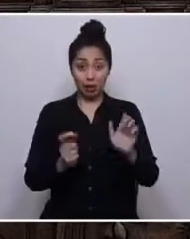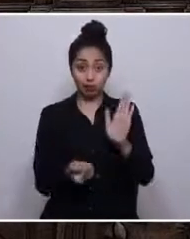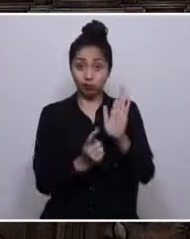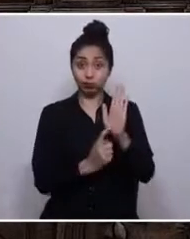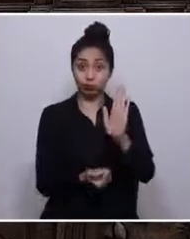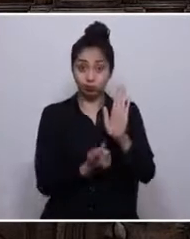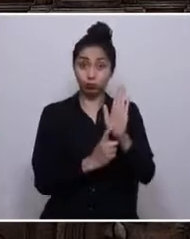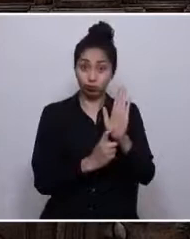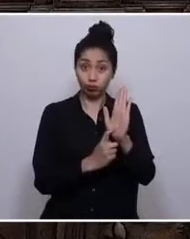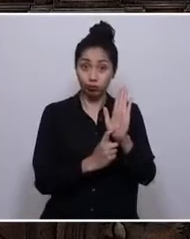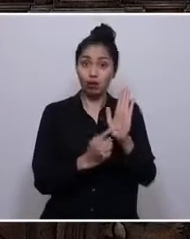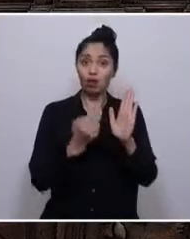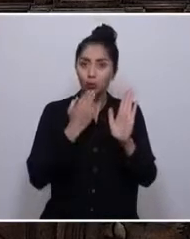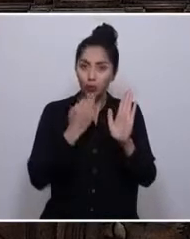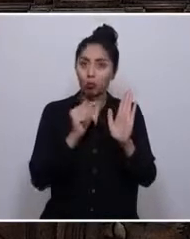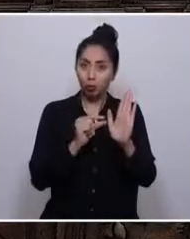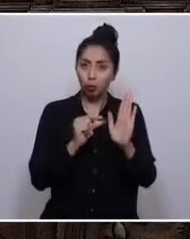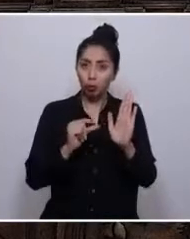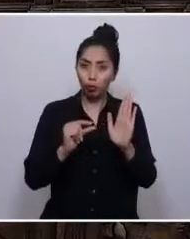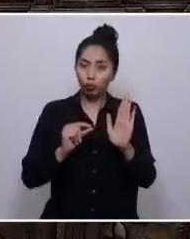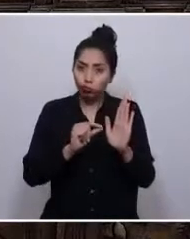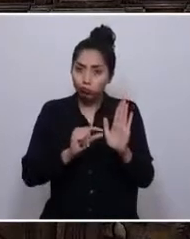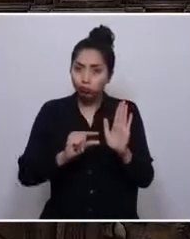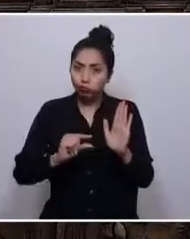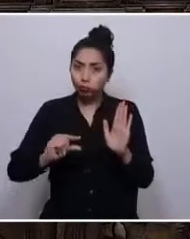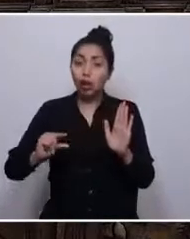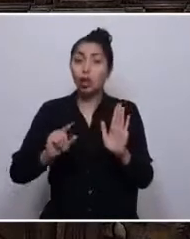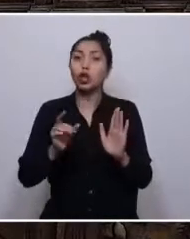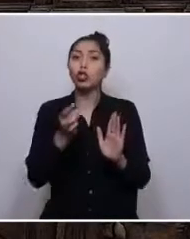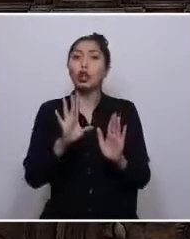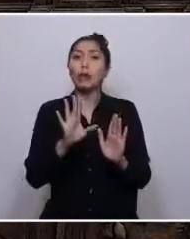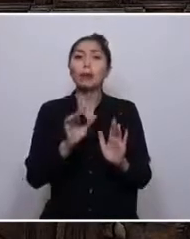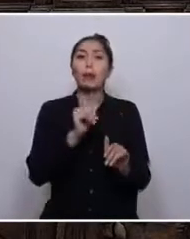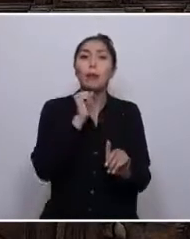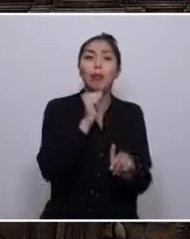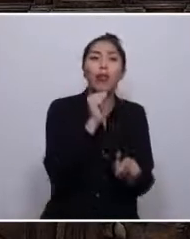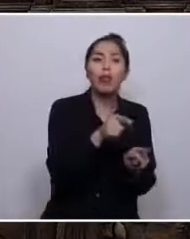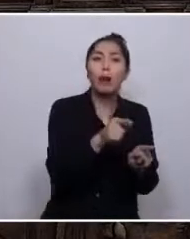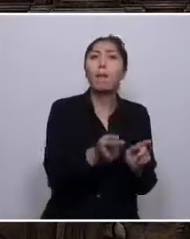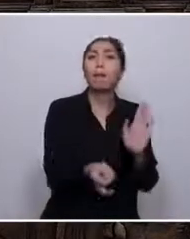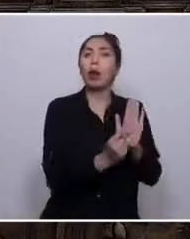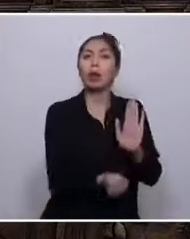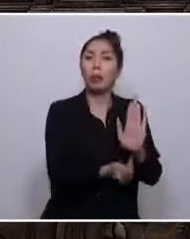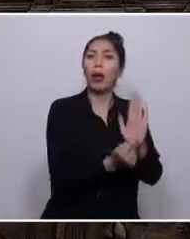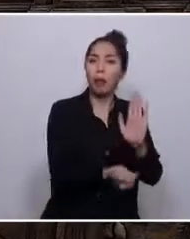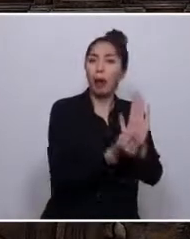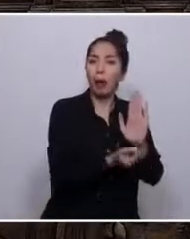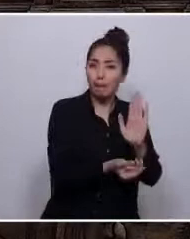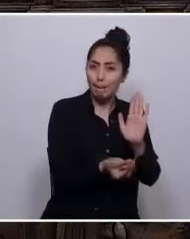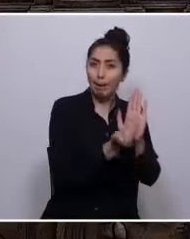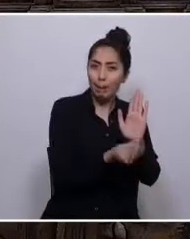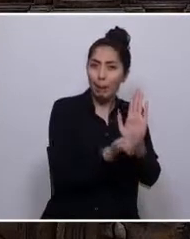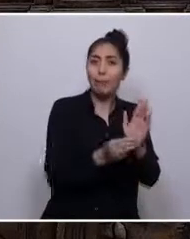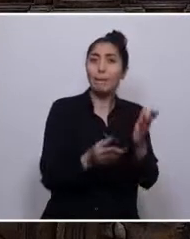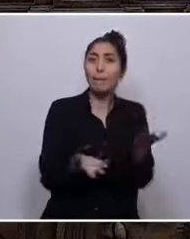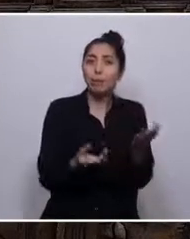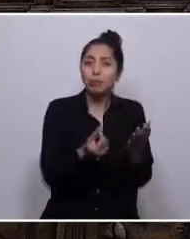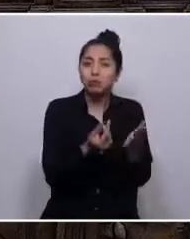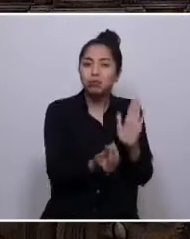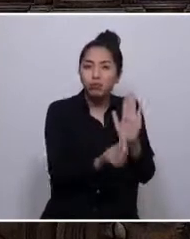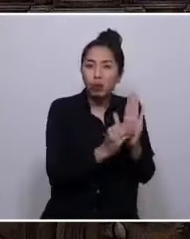carácter progresivo, de modo tal que no se cargue a los más pobres con los impuestos más gravosos, como ocurre con el impuesto al valor agregado,